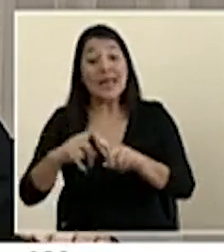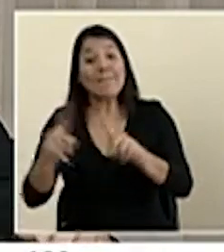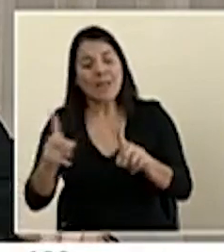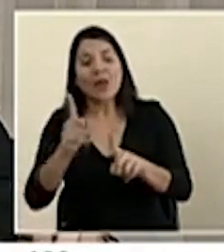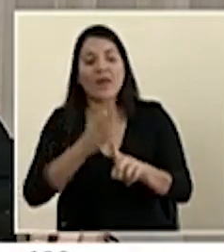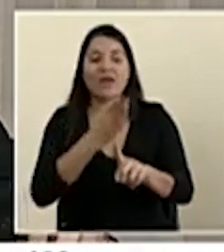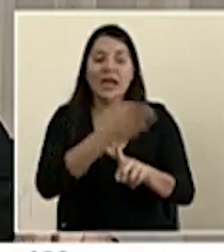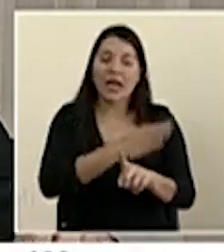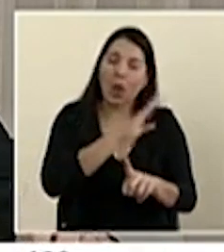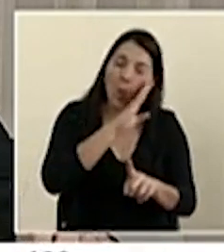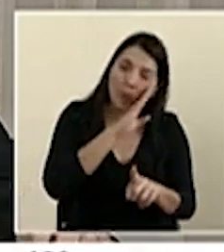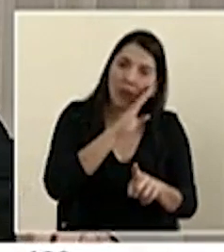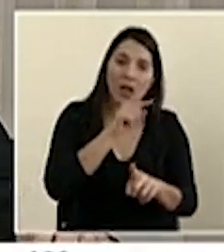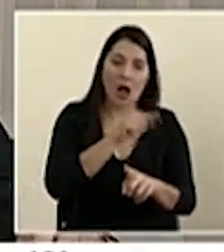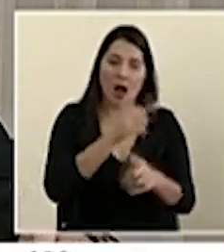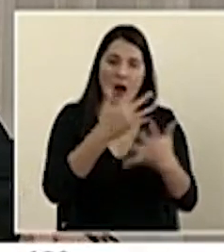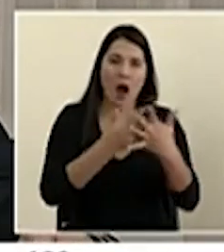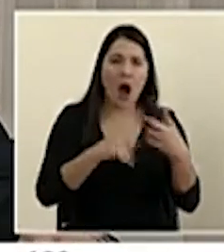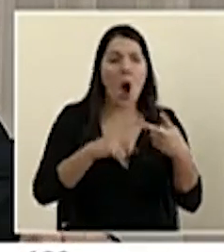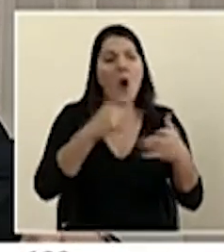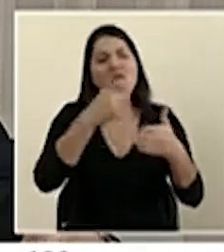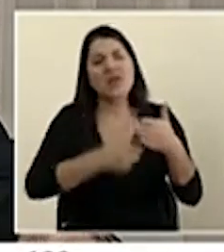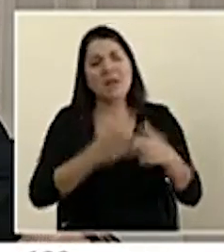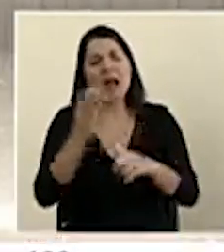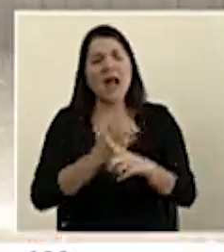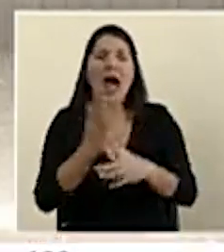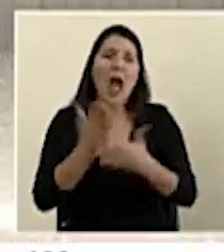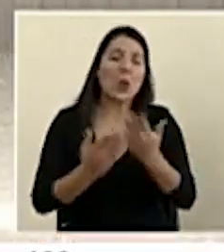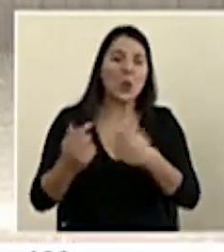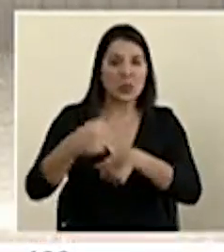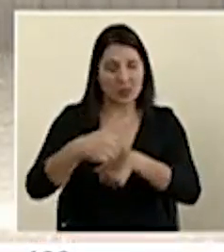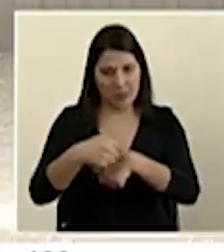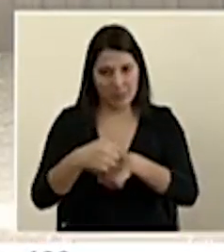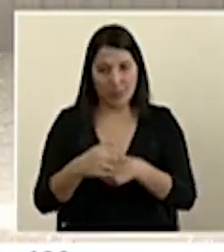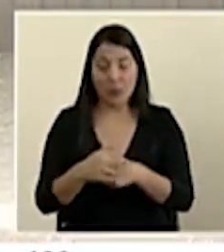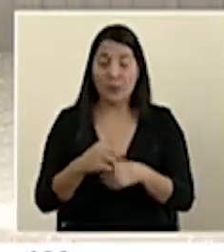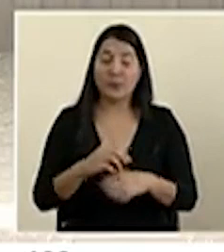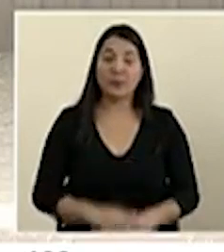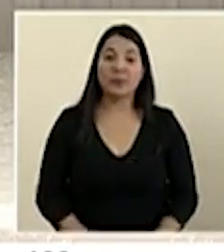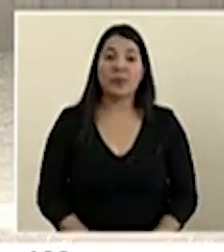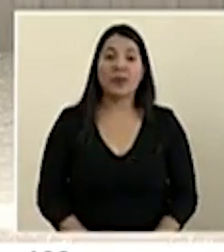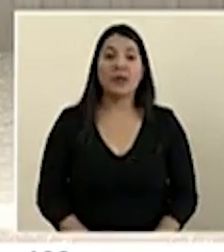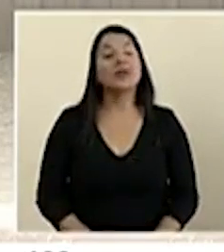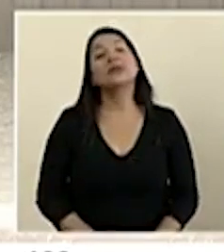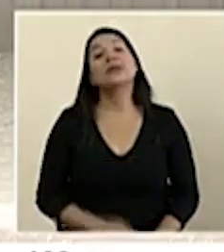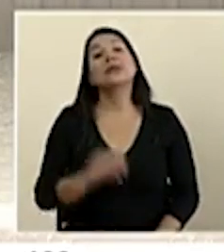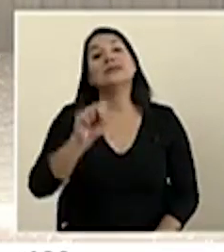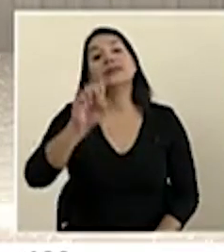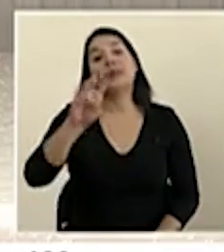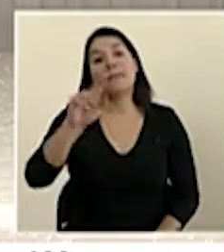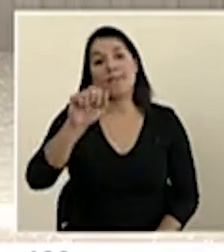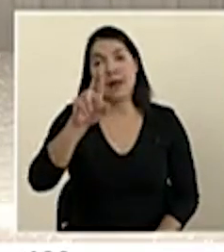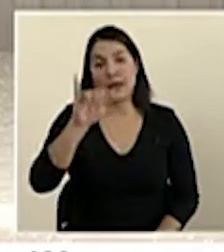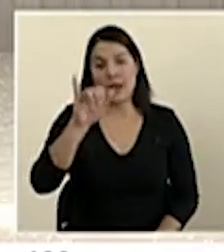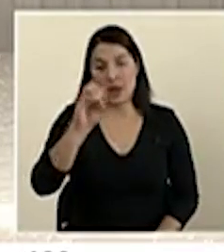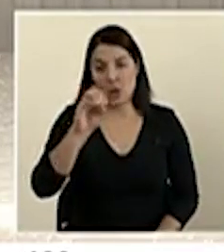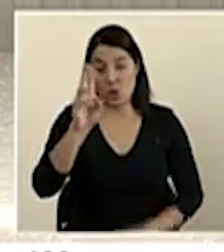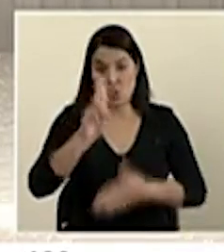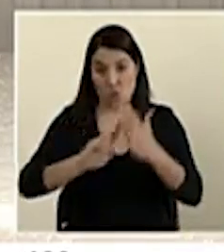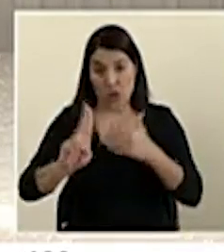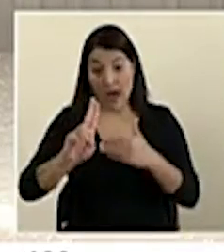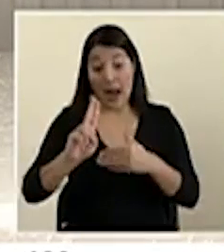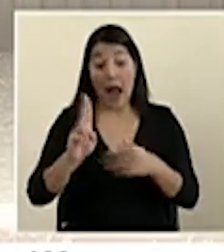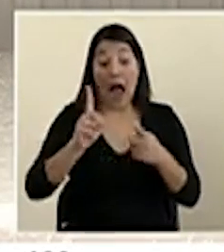Ministra de Justicia el día de ayer y pueden buscar justamente para ampliarse al respecto. Semana de Universidad Pregunta. Al 1 de abril se encontraban 375